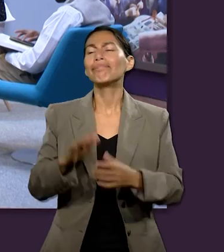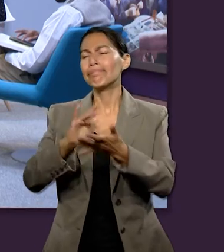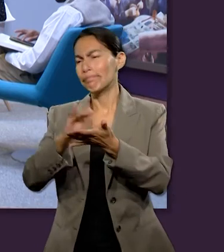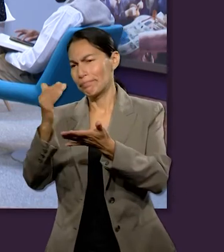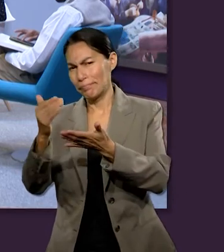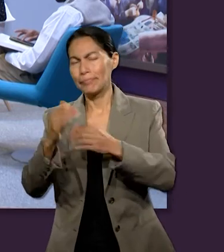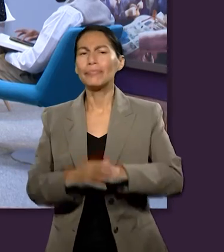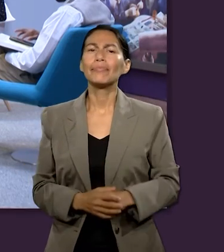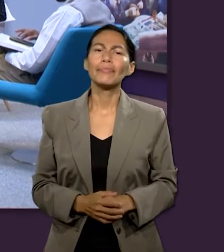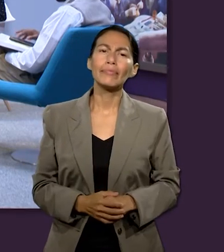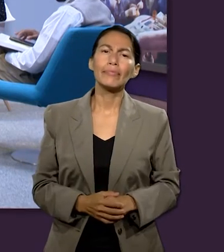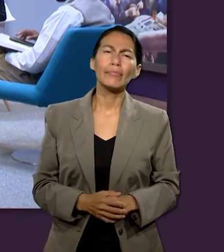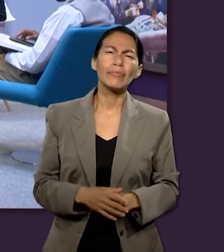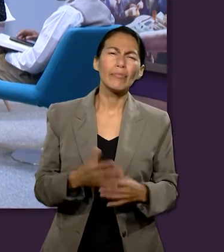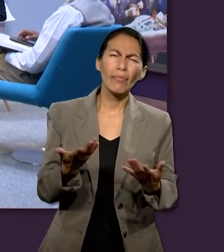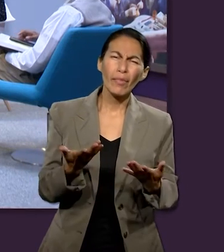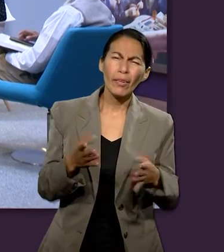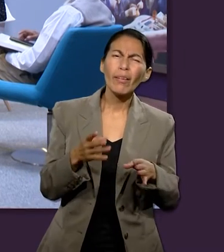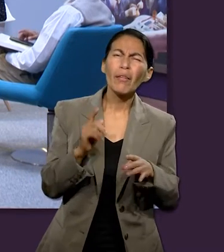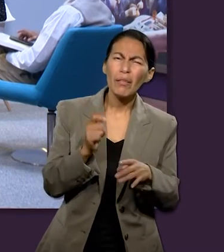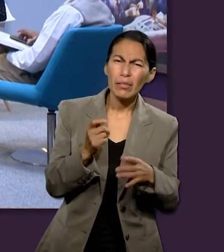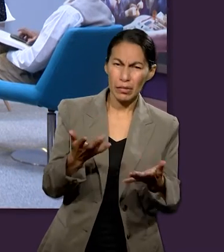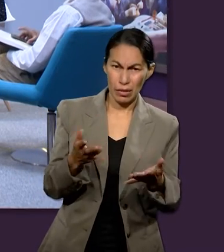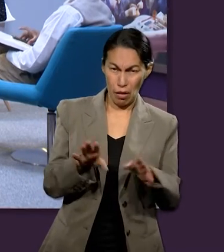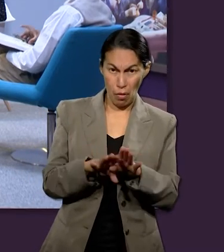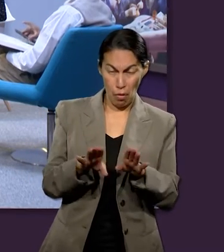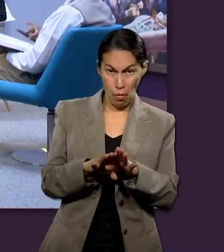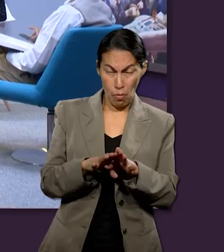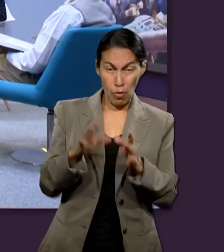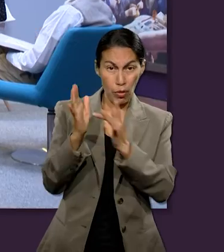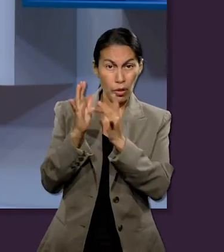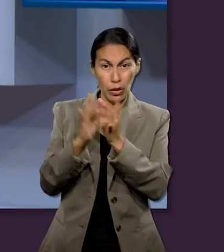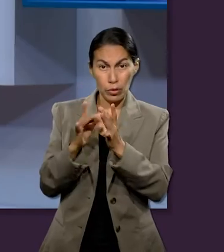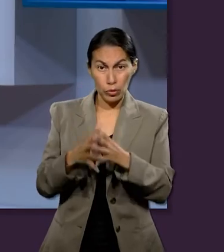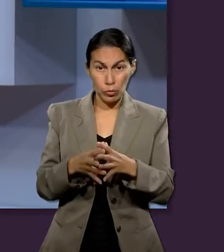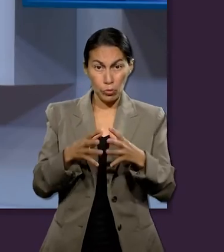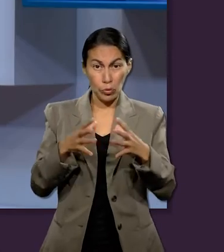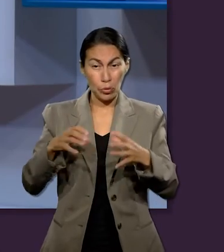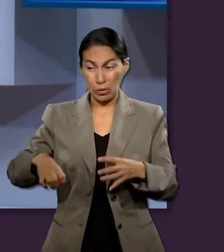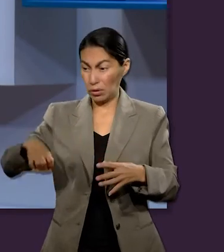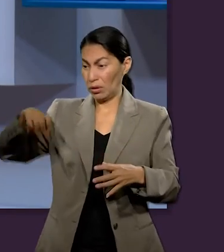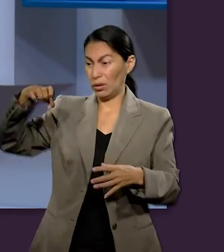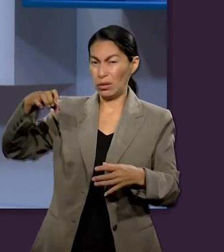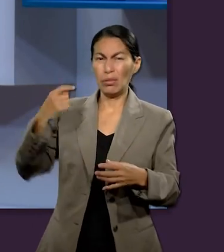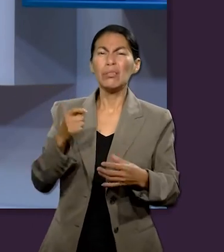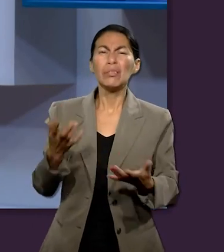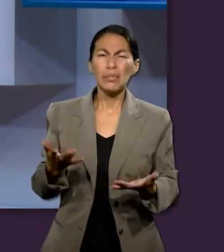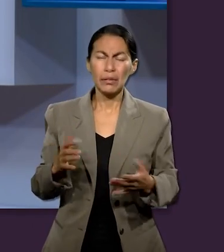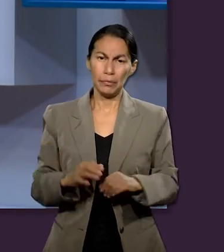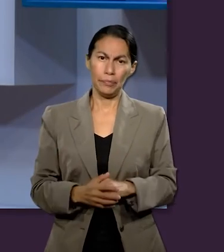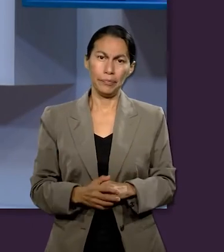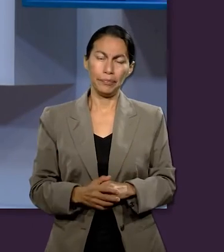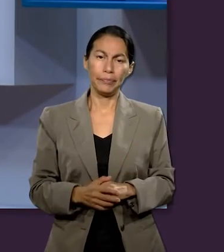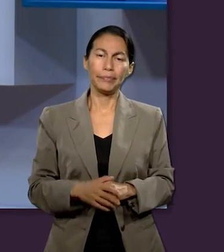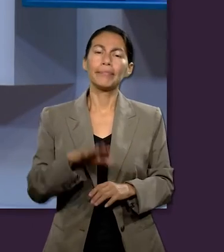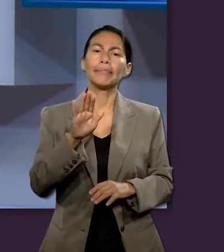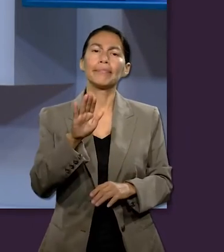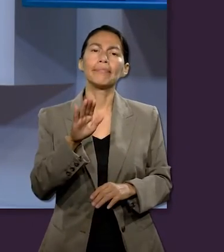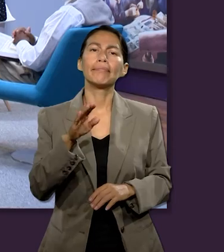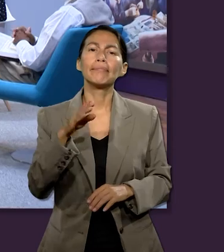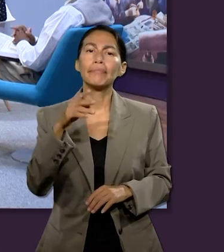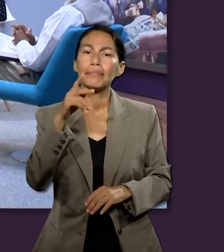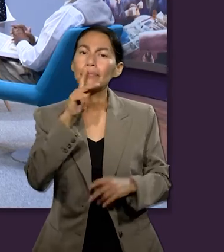Muchas gracias. ¿Qué dimensiones podemos encontrar en el crecimiento de Jesús? Mira,